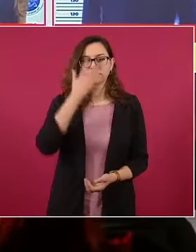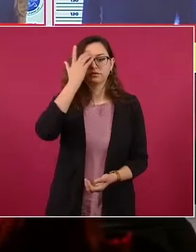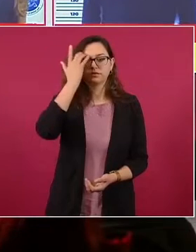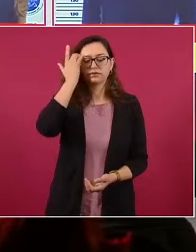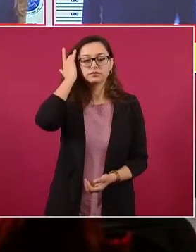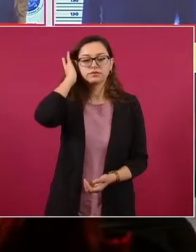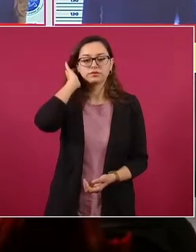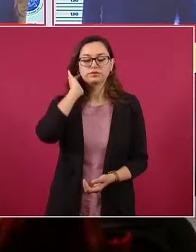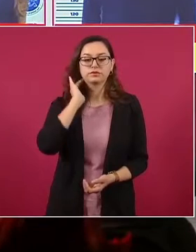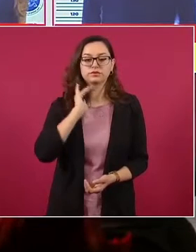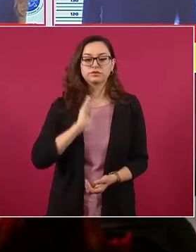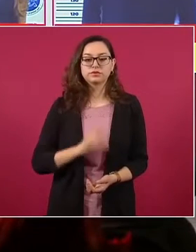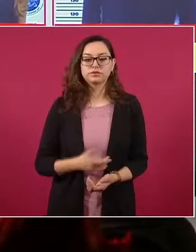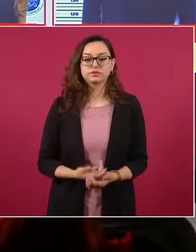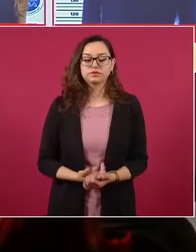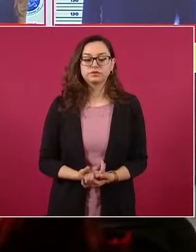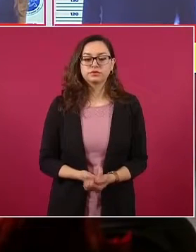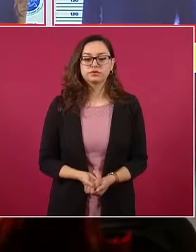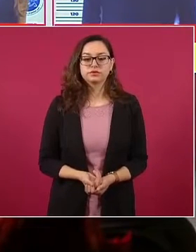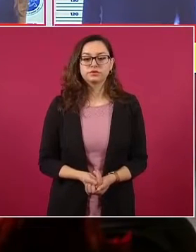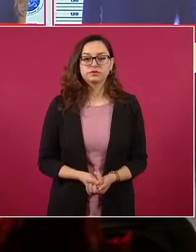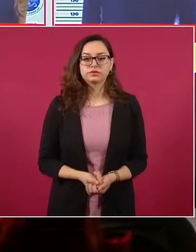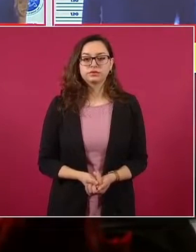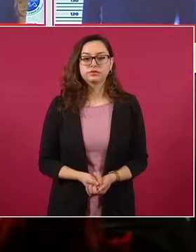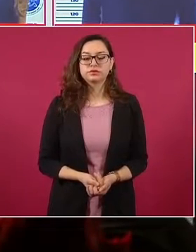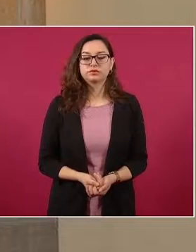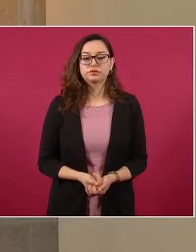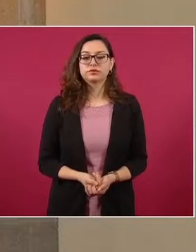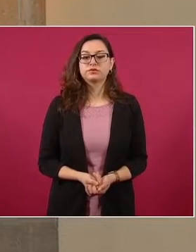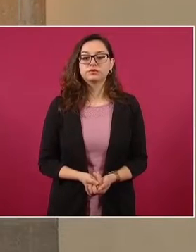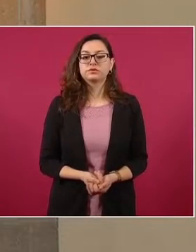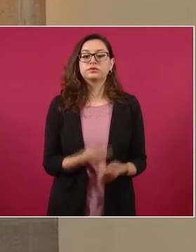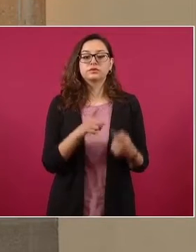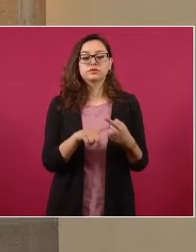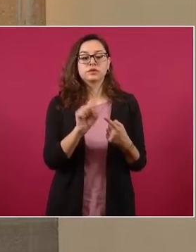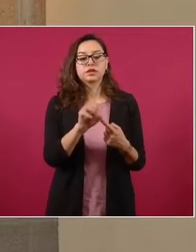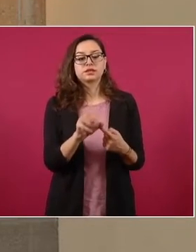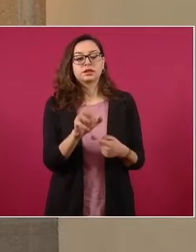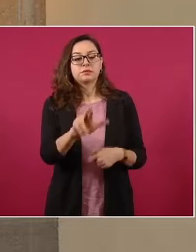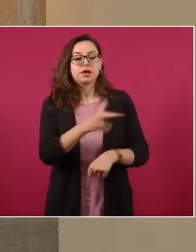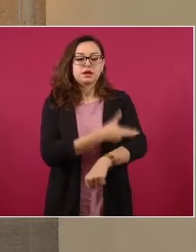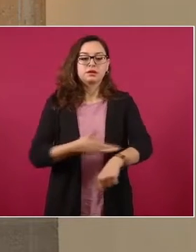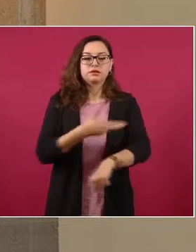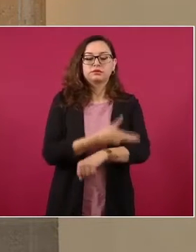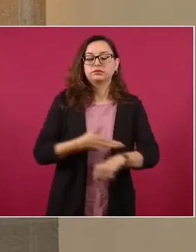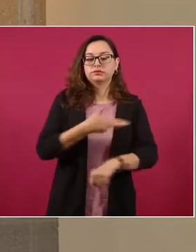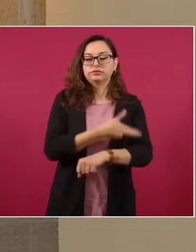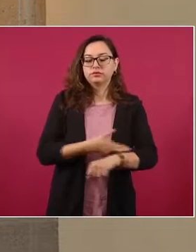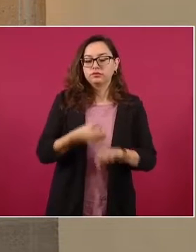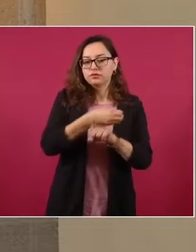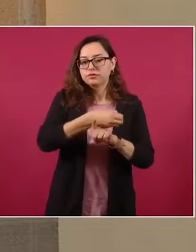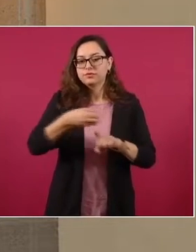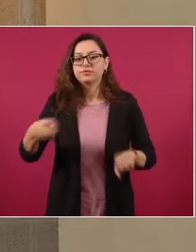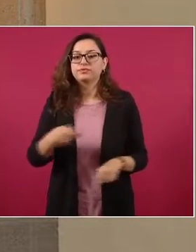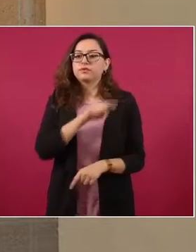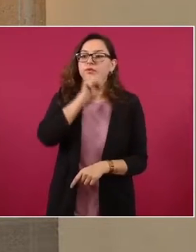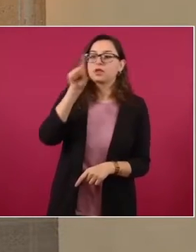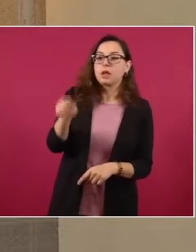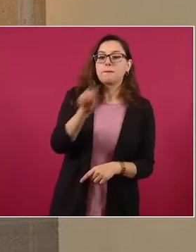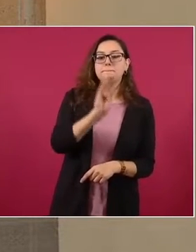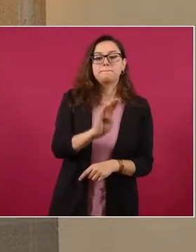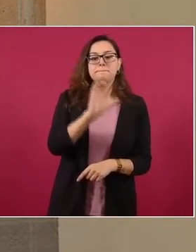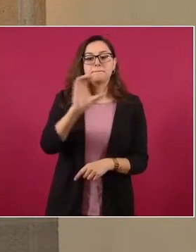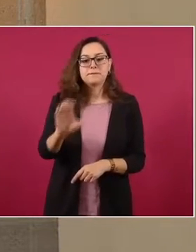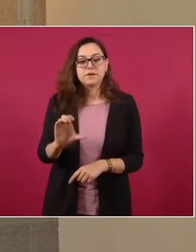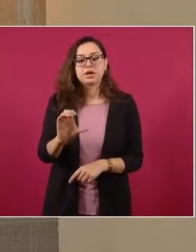En operaciones coordinadas por la Secretaría de la Marina, en el caso de Baja California, con apoyo